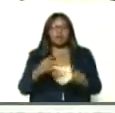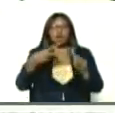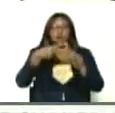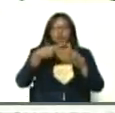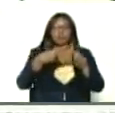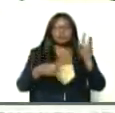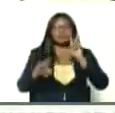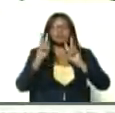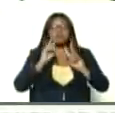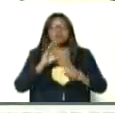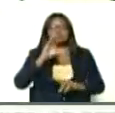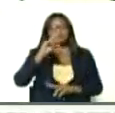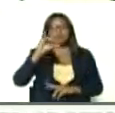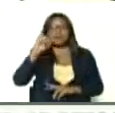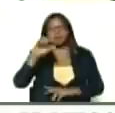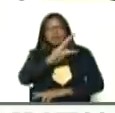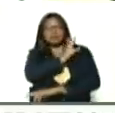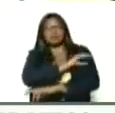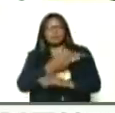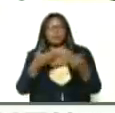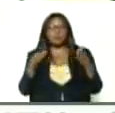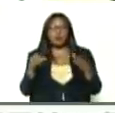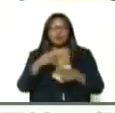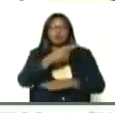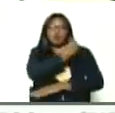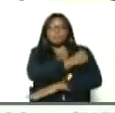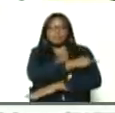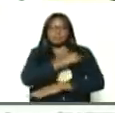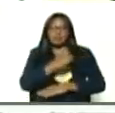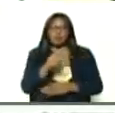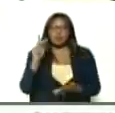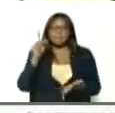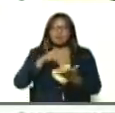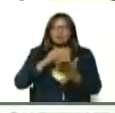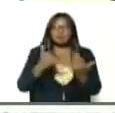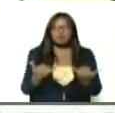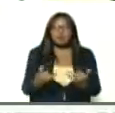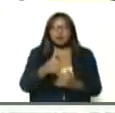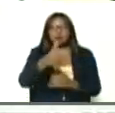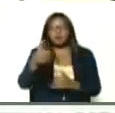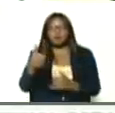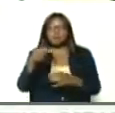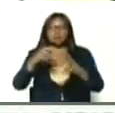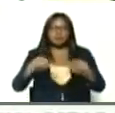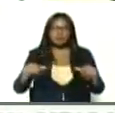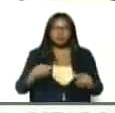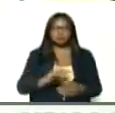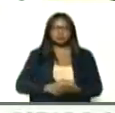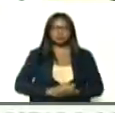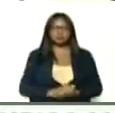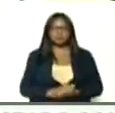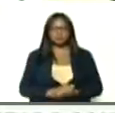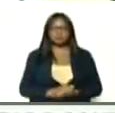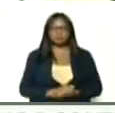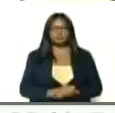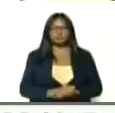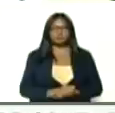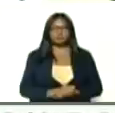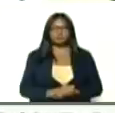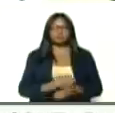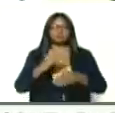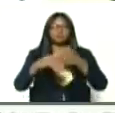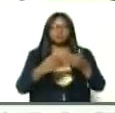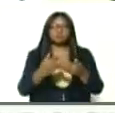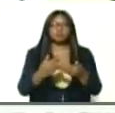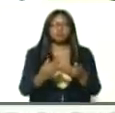sanitarios, CDI, clínicas populares, y hospitales, según la presencia, de casos, en el territorio, más adelante,